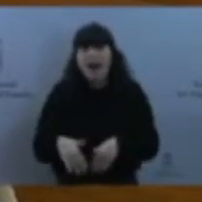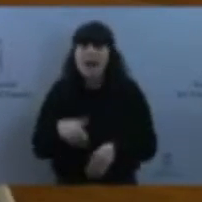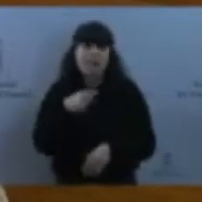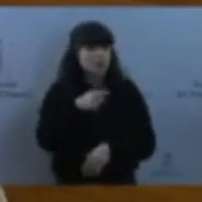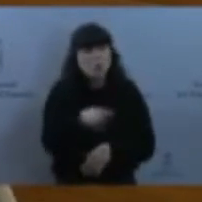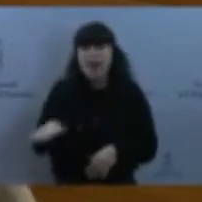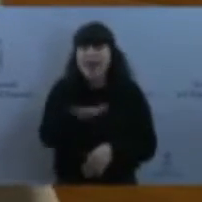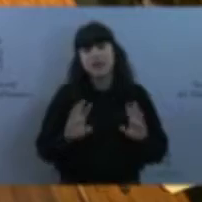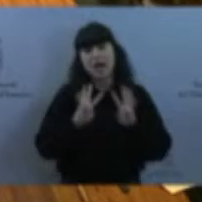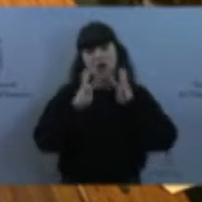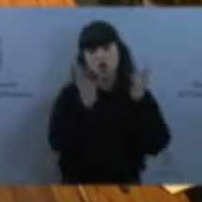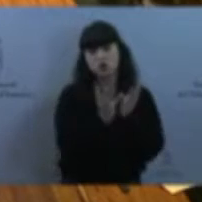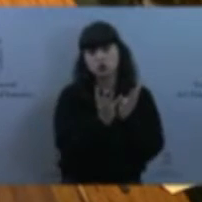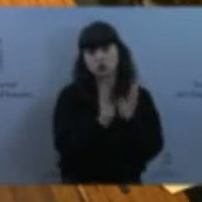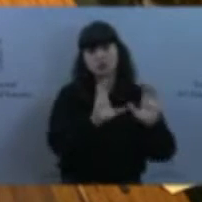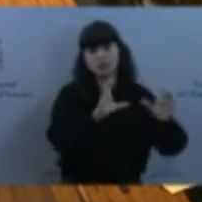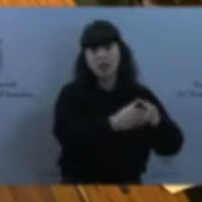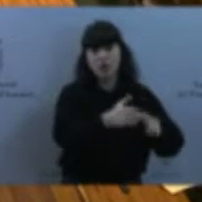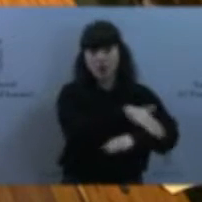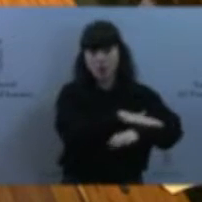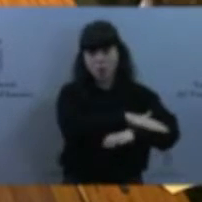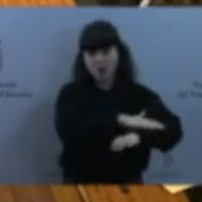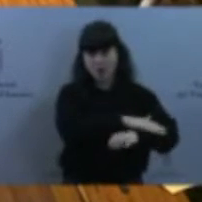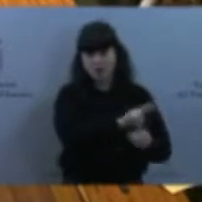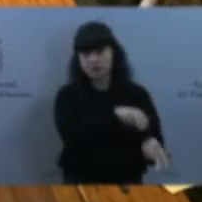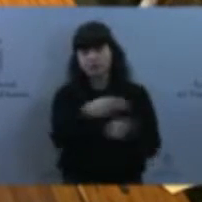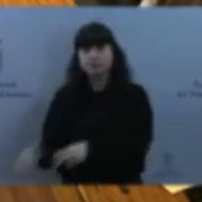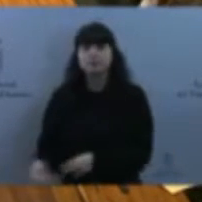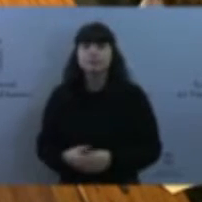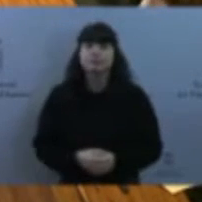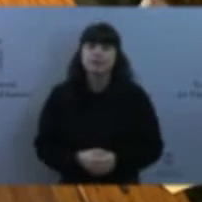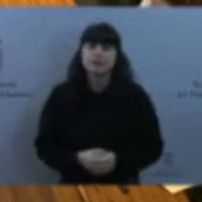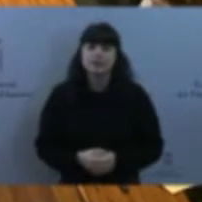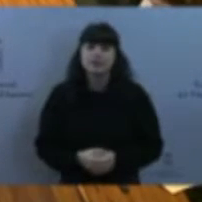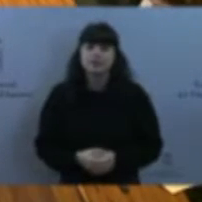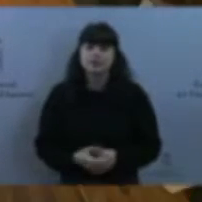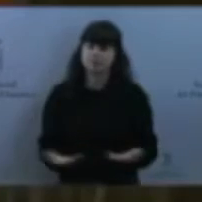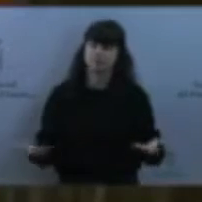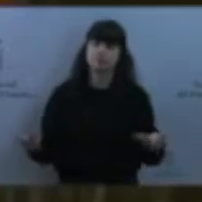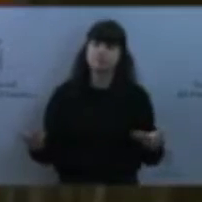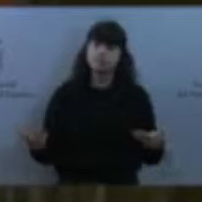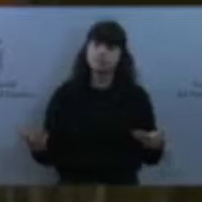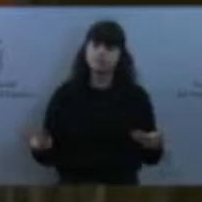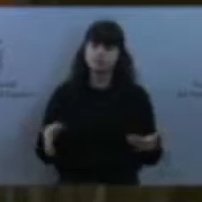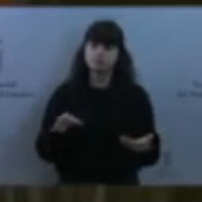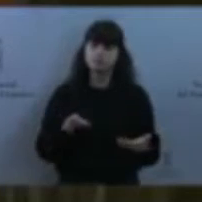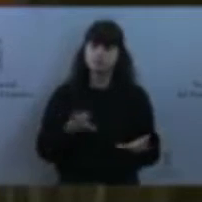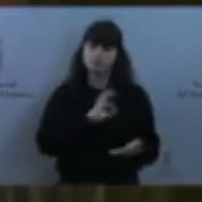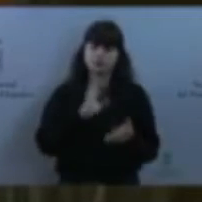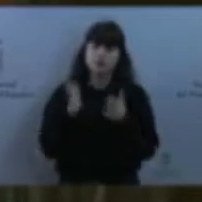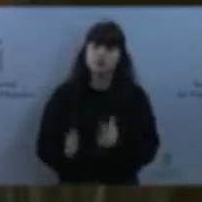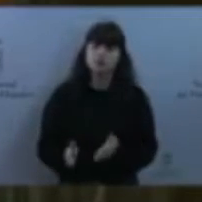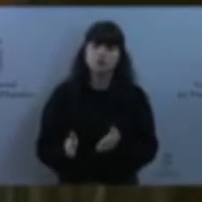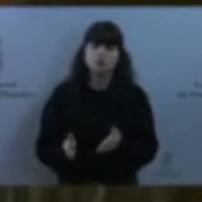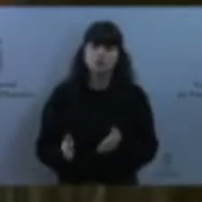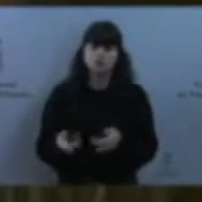ilusión hace tiempo. Bueno, eso son cosas distintas, señoría, sobre si hay procedimientos o qué se hace cuando se